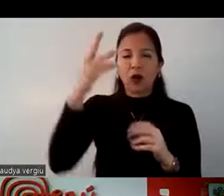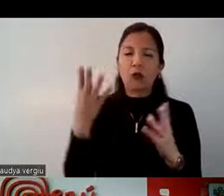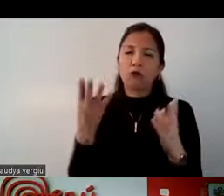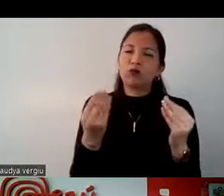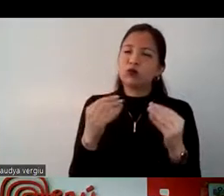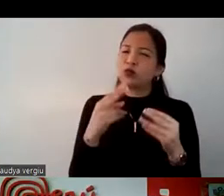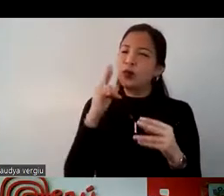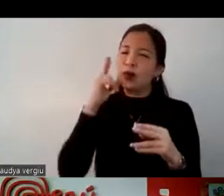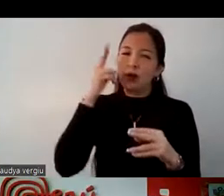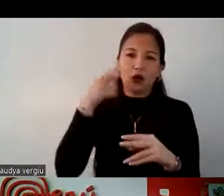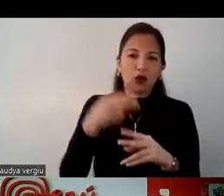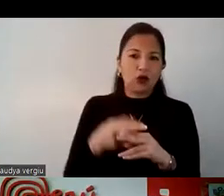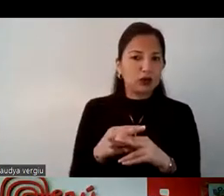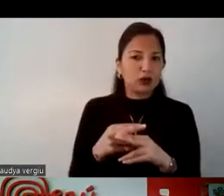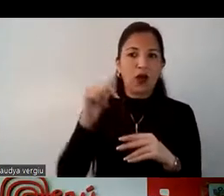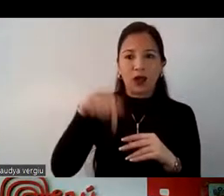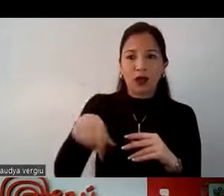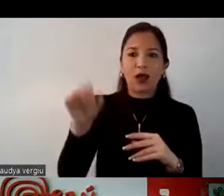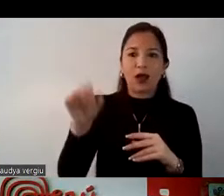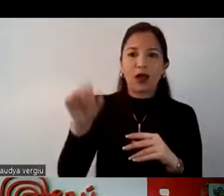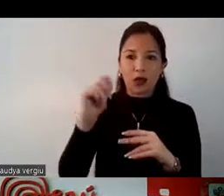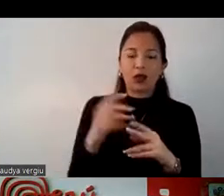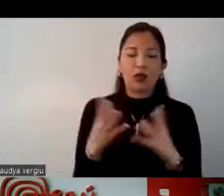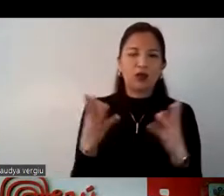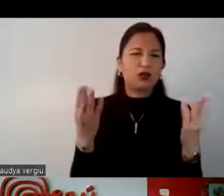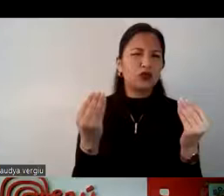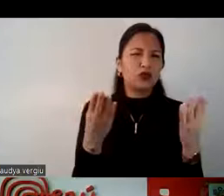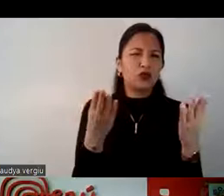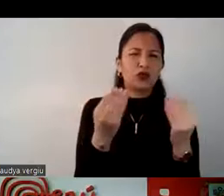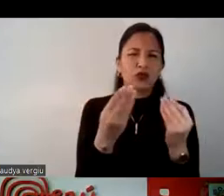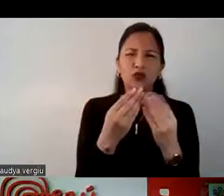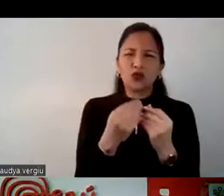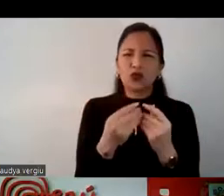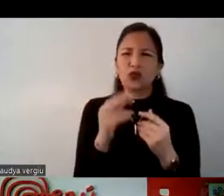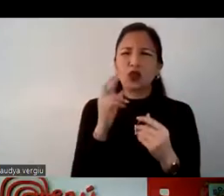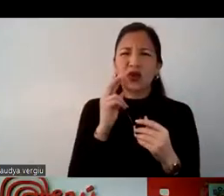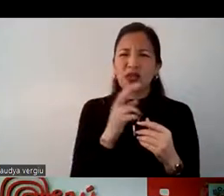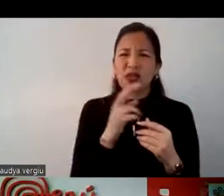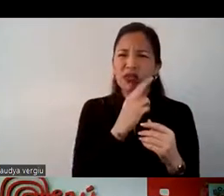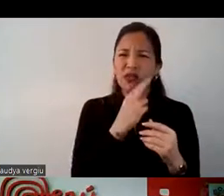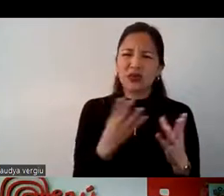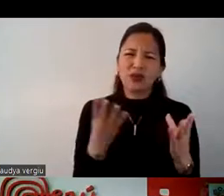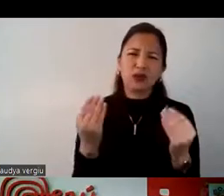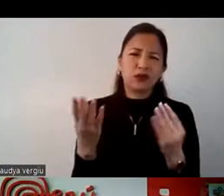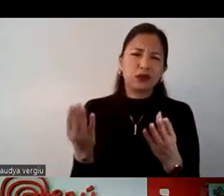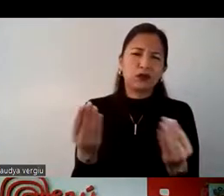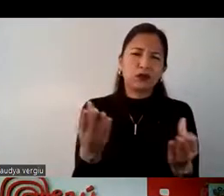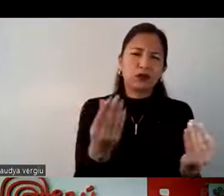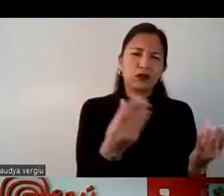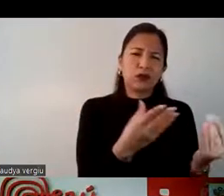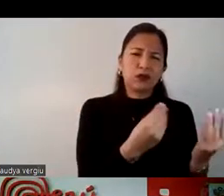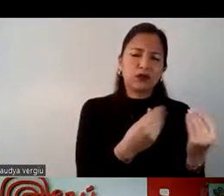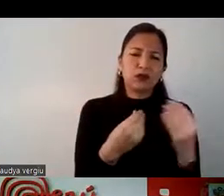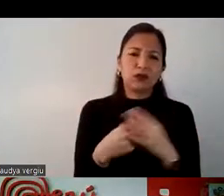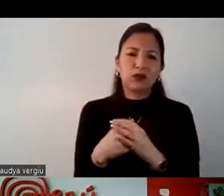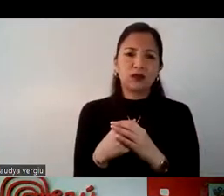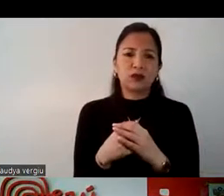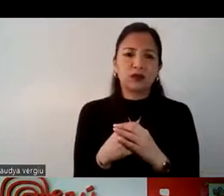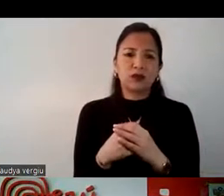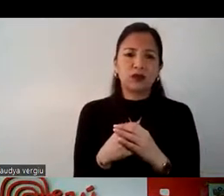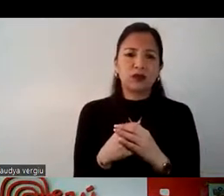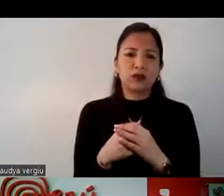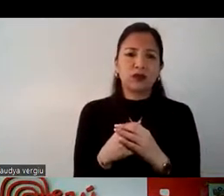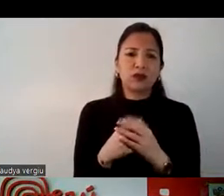reconocida aquí en Ecuador. Tenemos muchos restaurantes peruanos, con ellos estamos haciendo muchas actividades, ya que nos ayuda